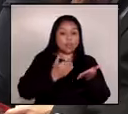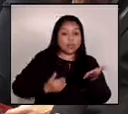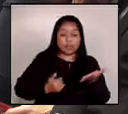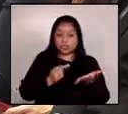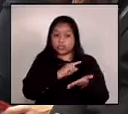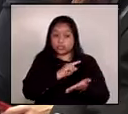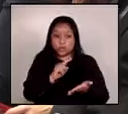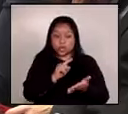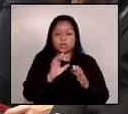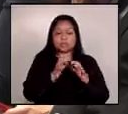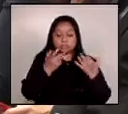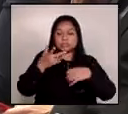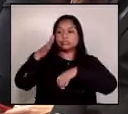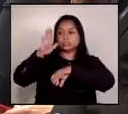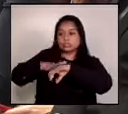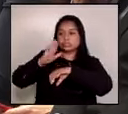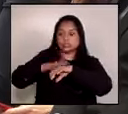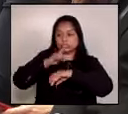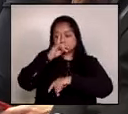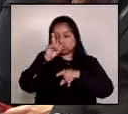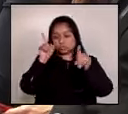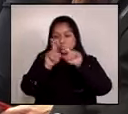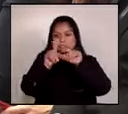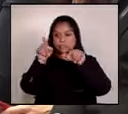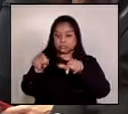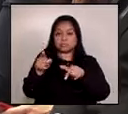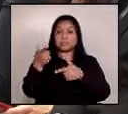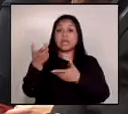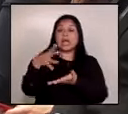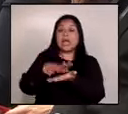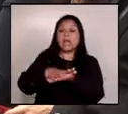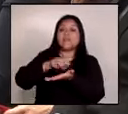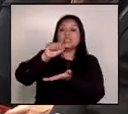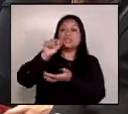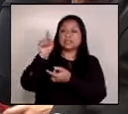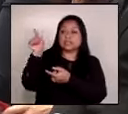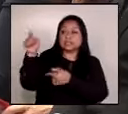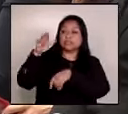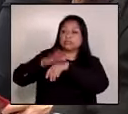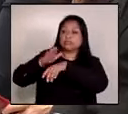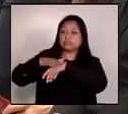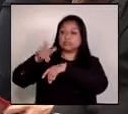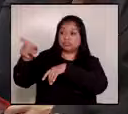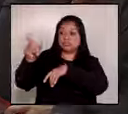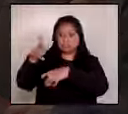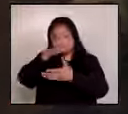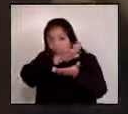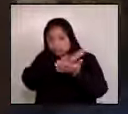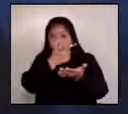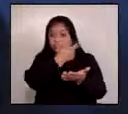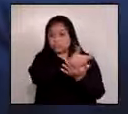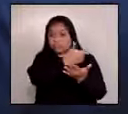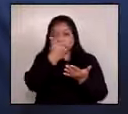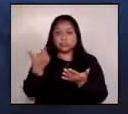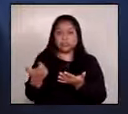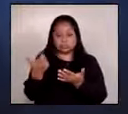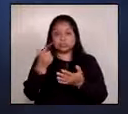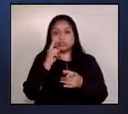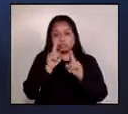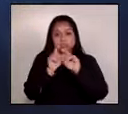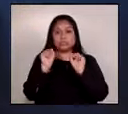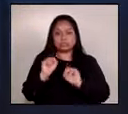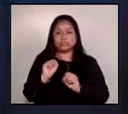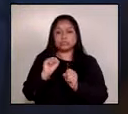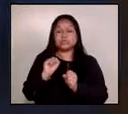se le notificó también a la afianzadora para que se ejecute la afianza y